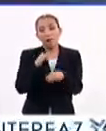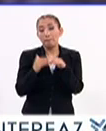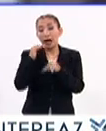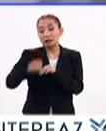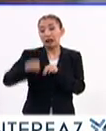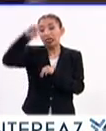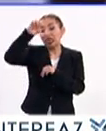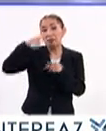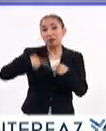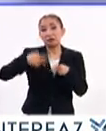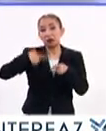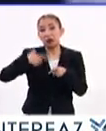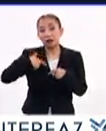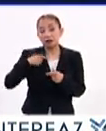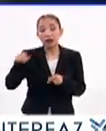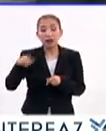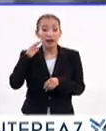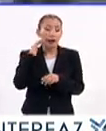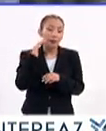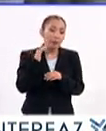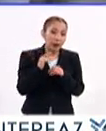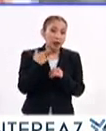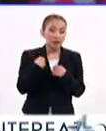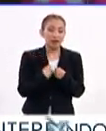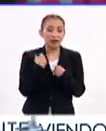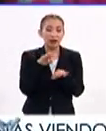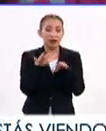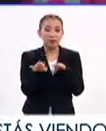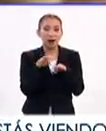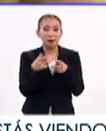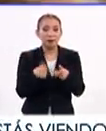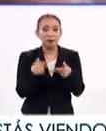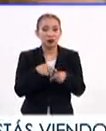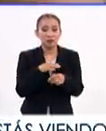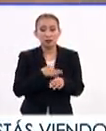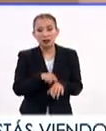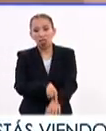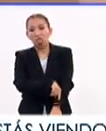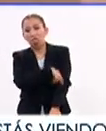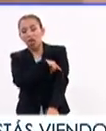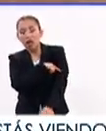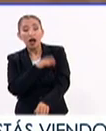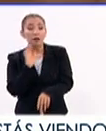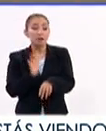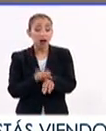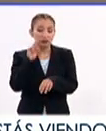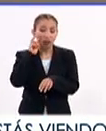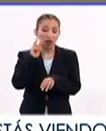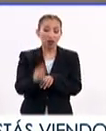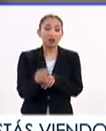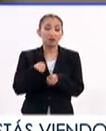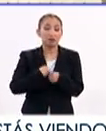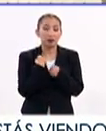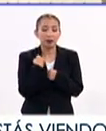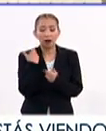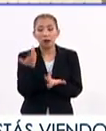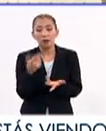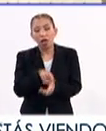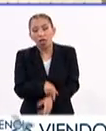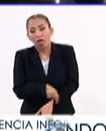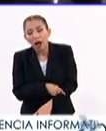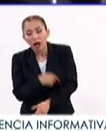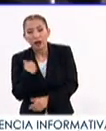aumentar la edad de la jubilación y aumentar así la vida laboral de los ciudadanos, cada vez con una expectativa de vida más